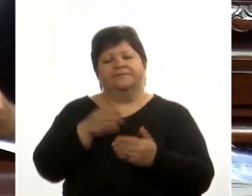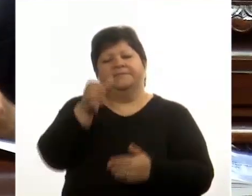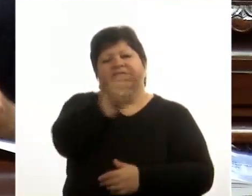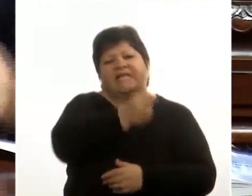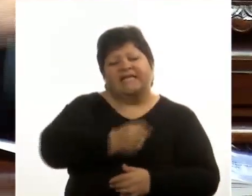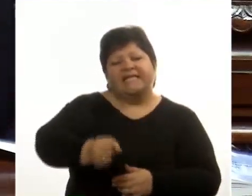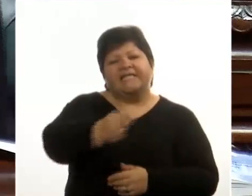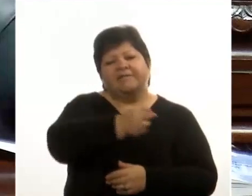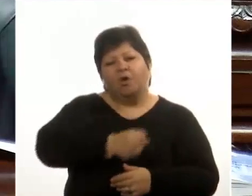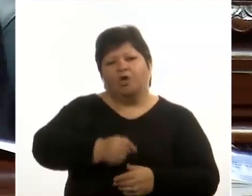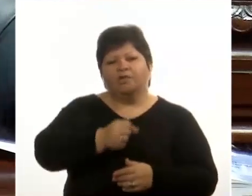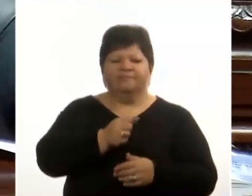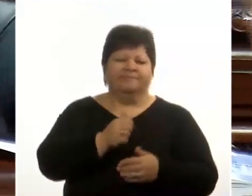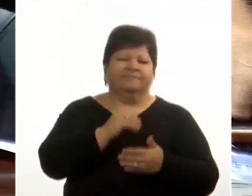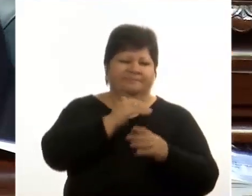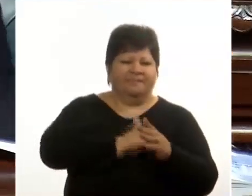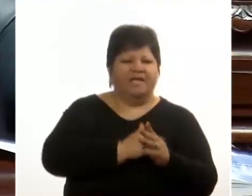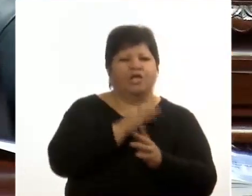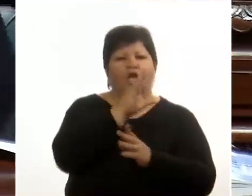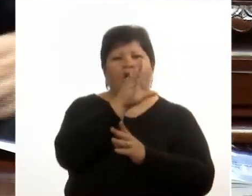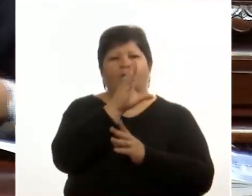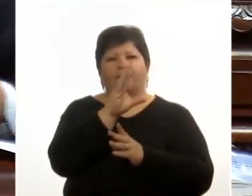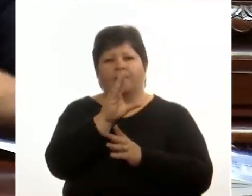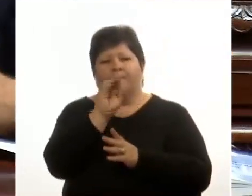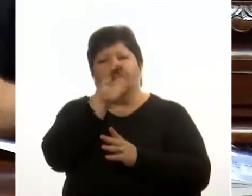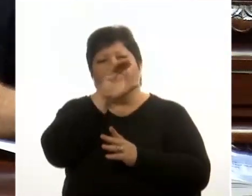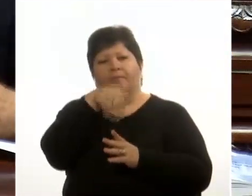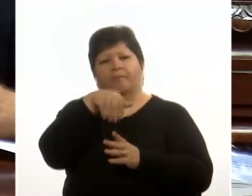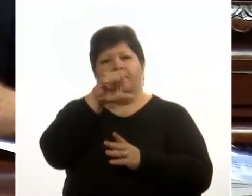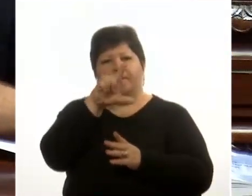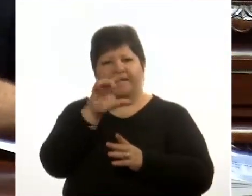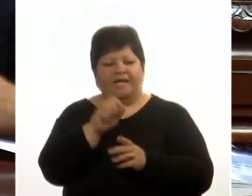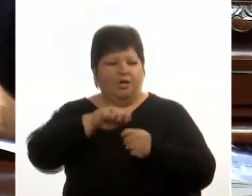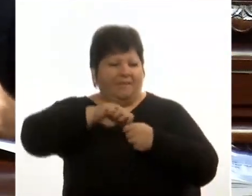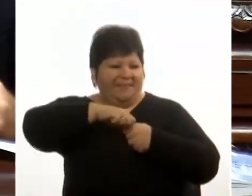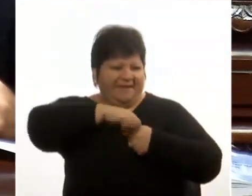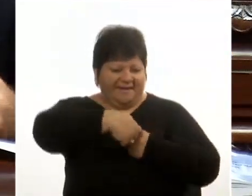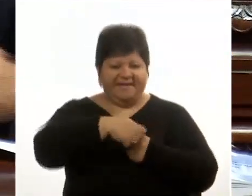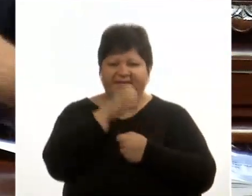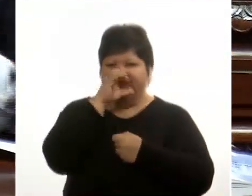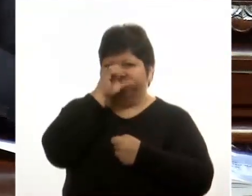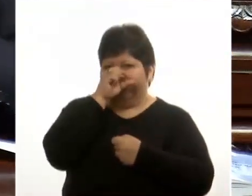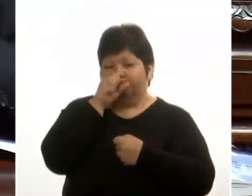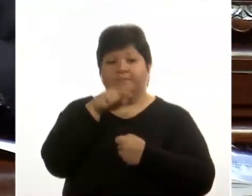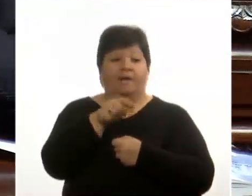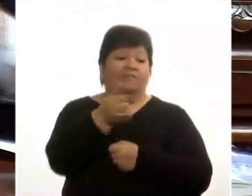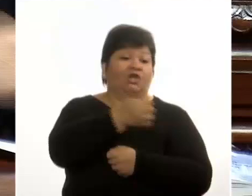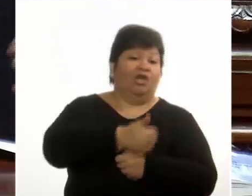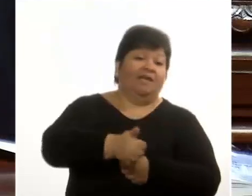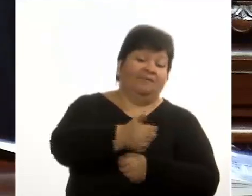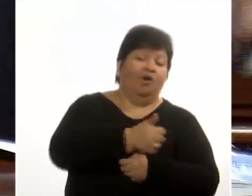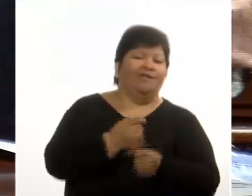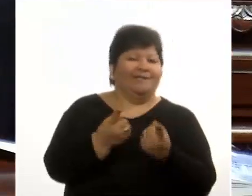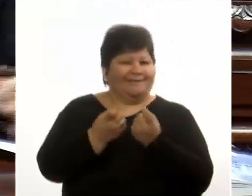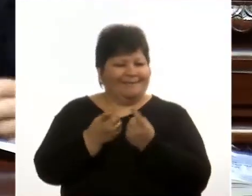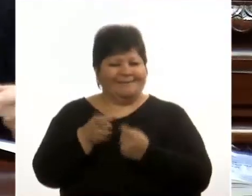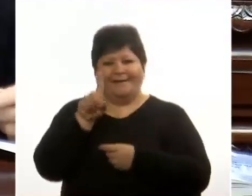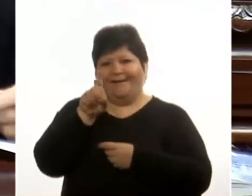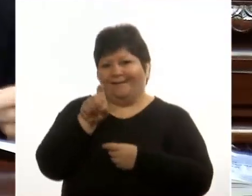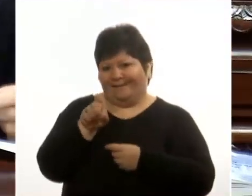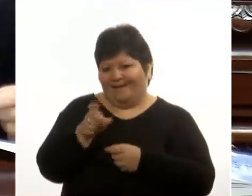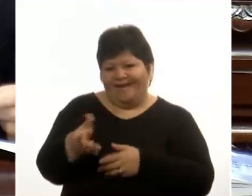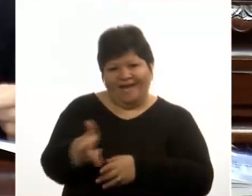que la de los pomelos, las naranjas y las mandarinas. ¿Por qué? Y porque el área de limón tiene mucho mayor riego. ¿Y por qué no hay más riego?